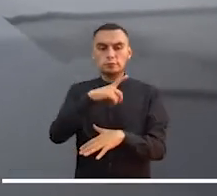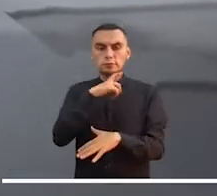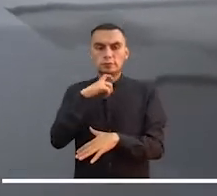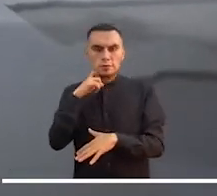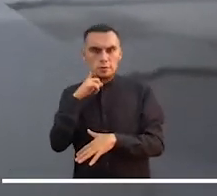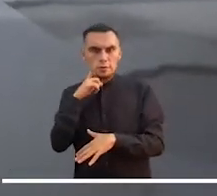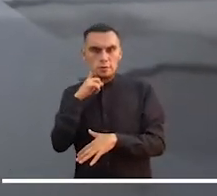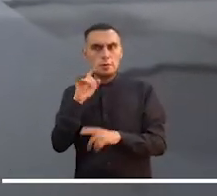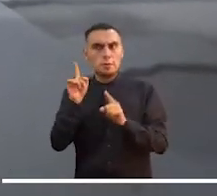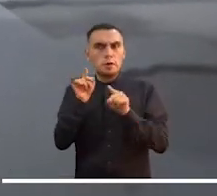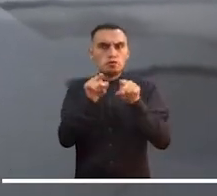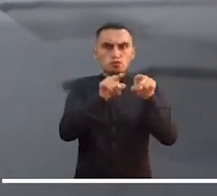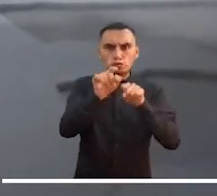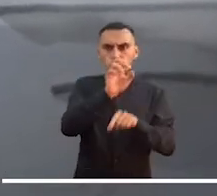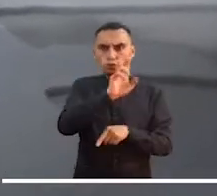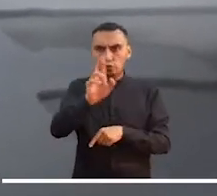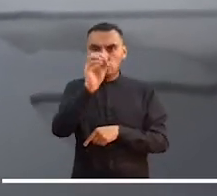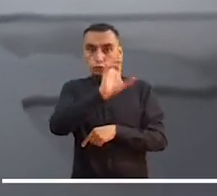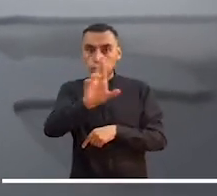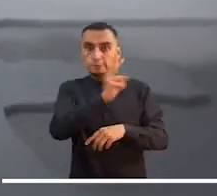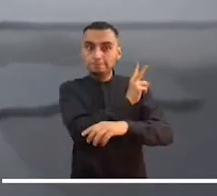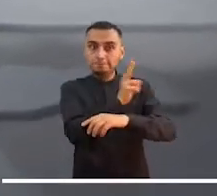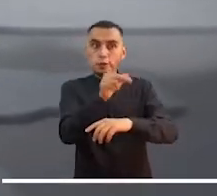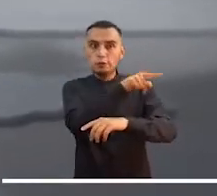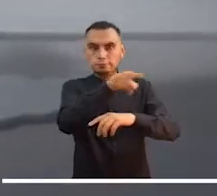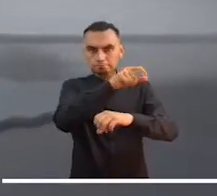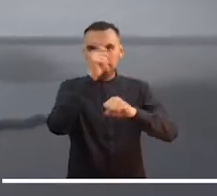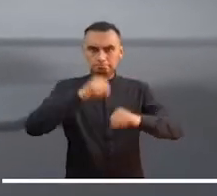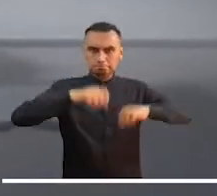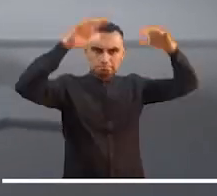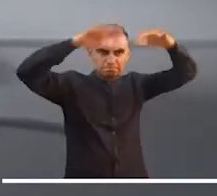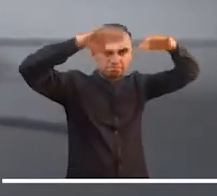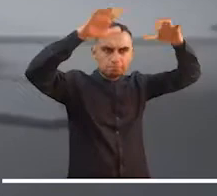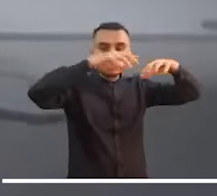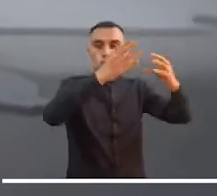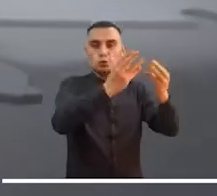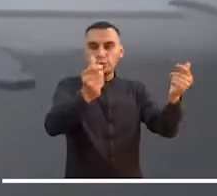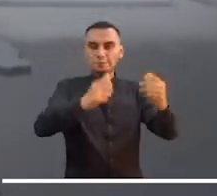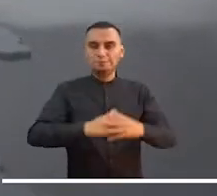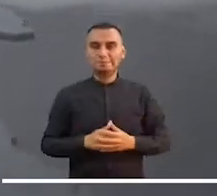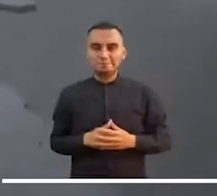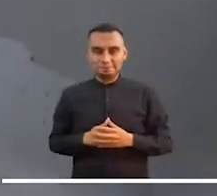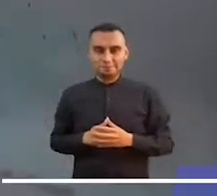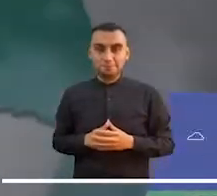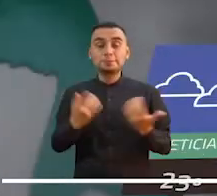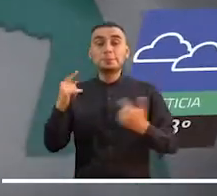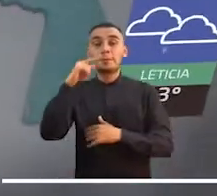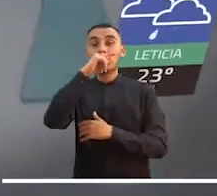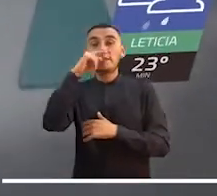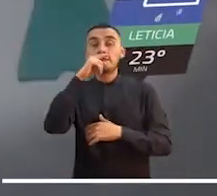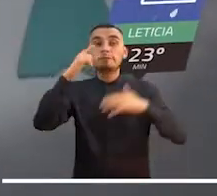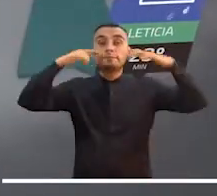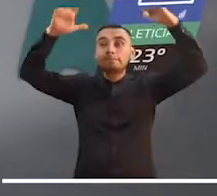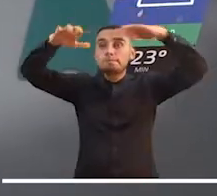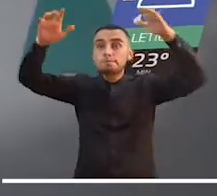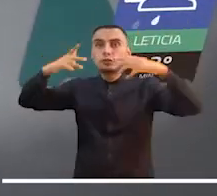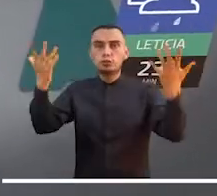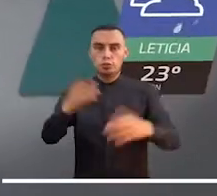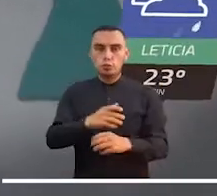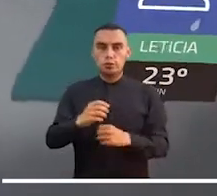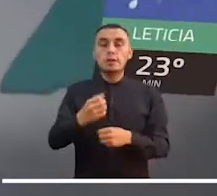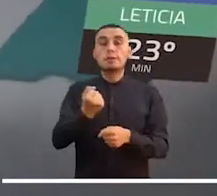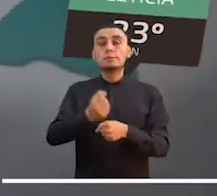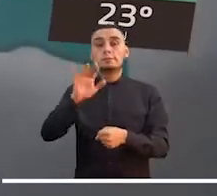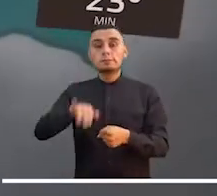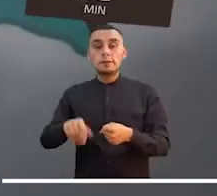En la Orinoquía tendremos predominio de condiciones secas en la región, salvo al sur y oriente de Bichada que se esperan lluvias ligeras. Para